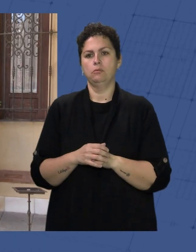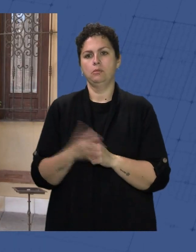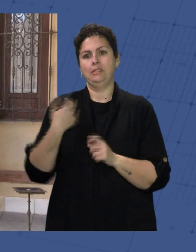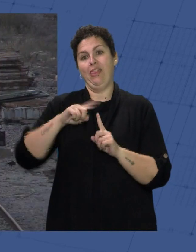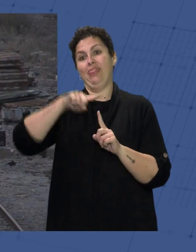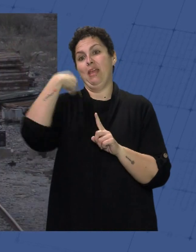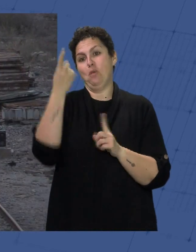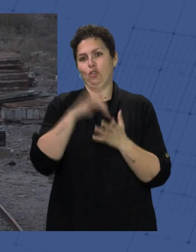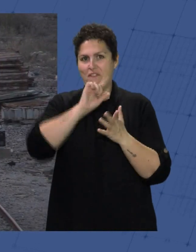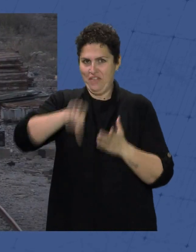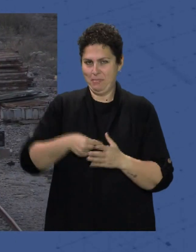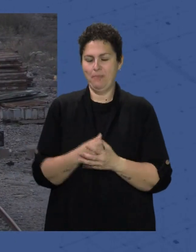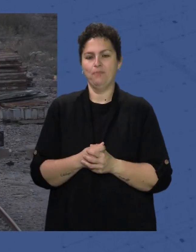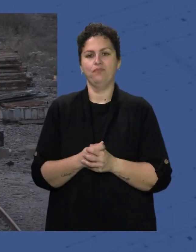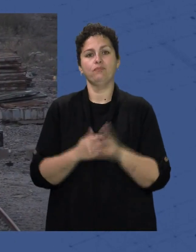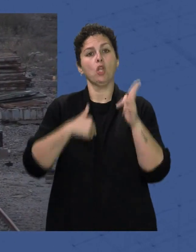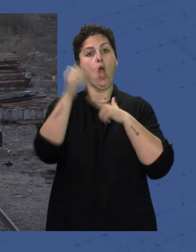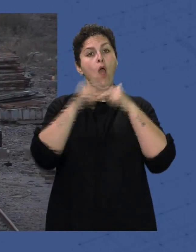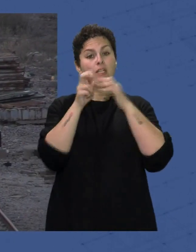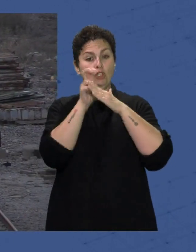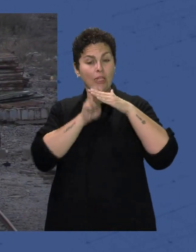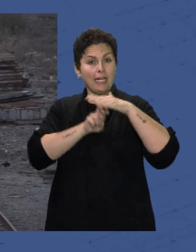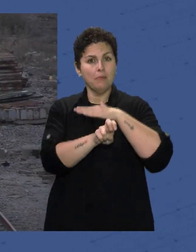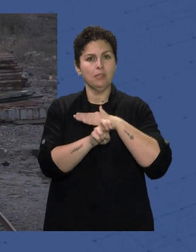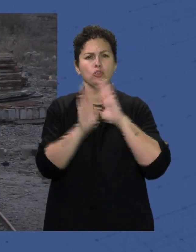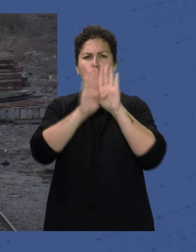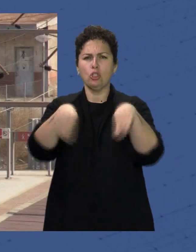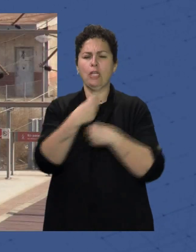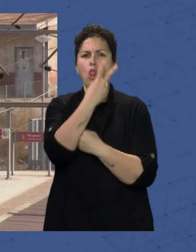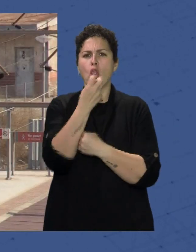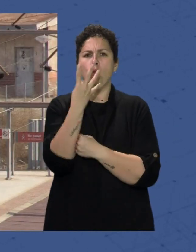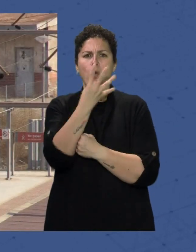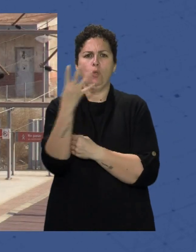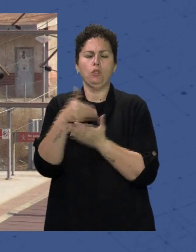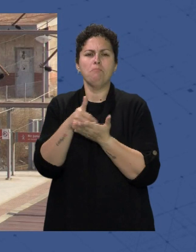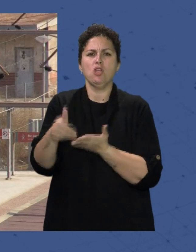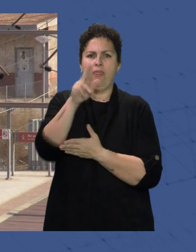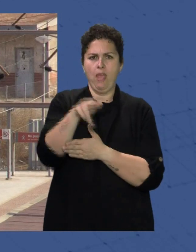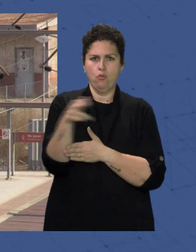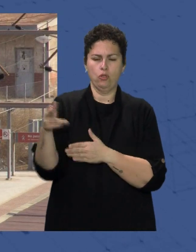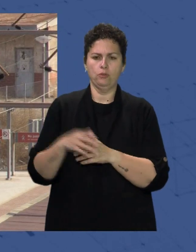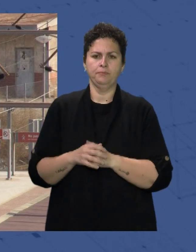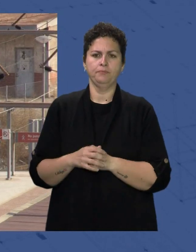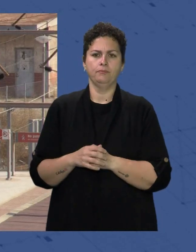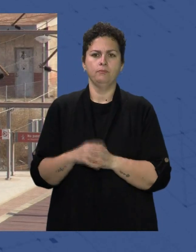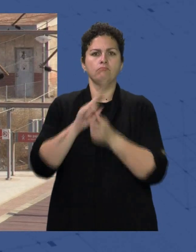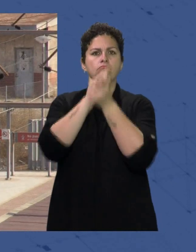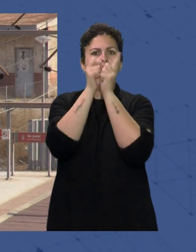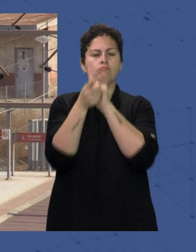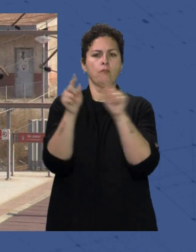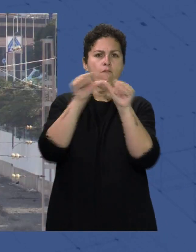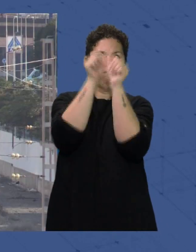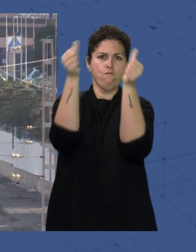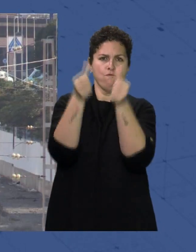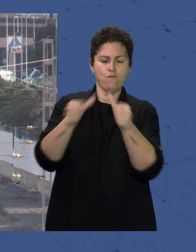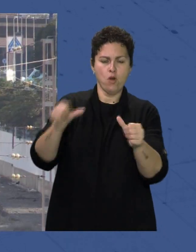Ya serán las firmas Las obras de soterramiento Ascenderán A 244 millones de euros Y cambiarán La fisionomía De la